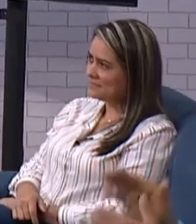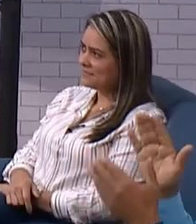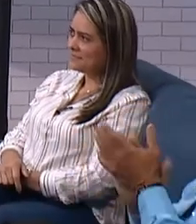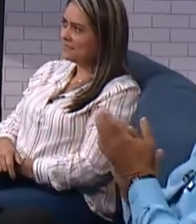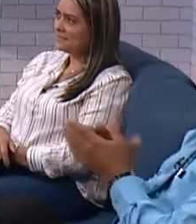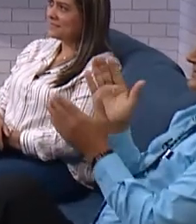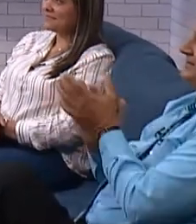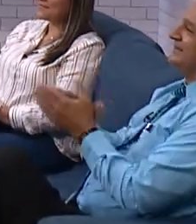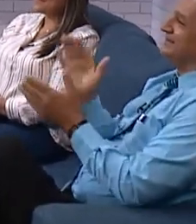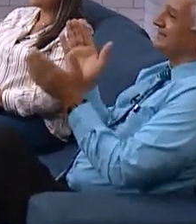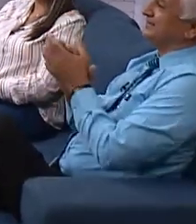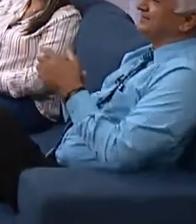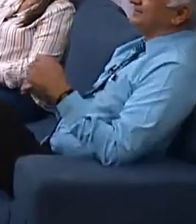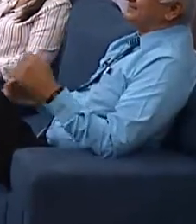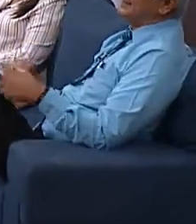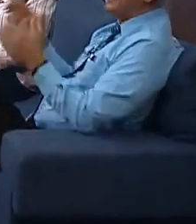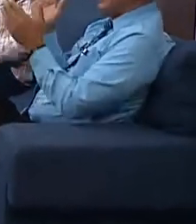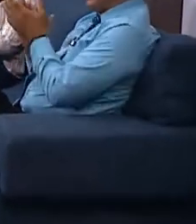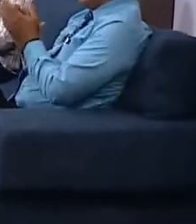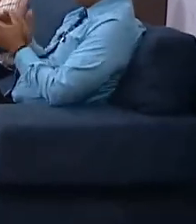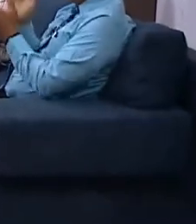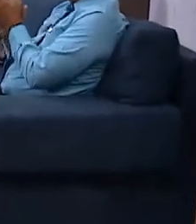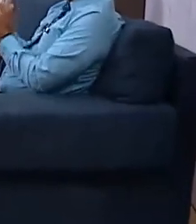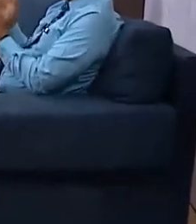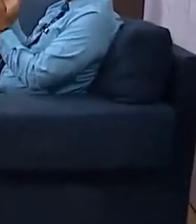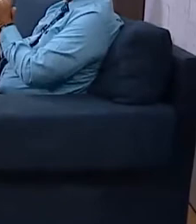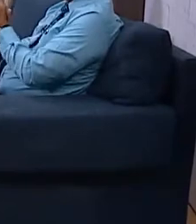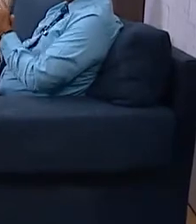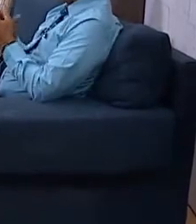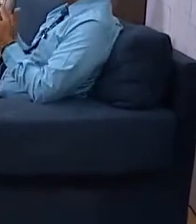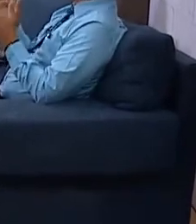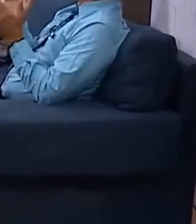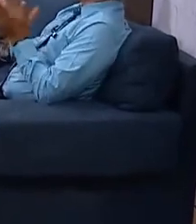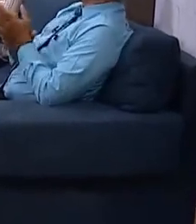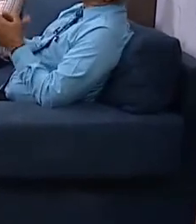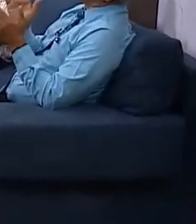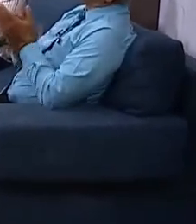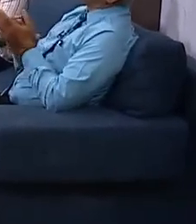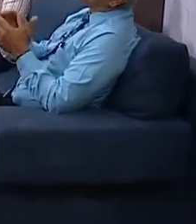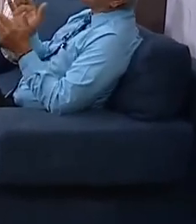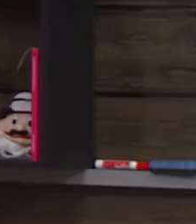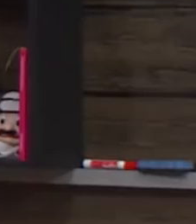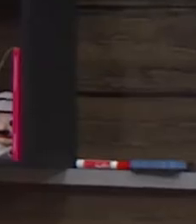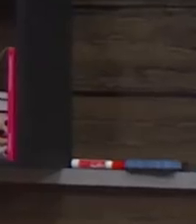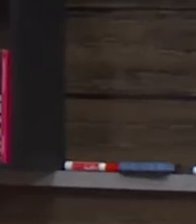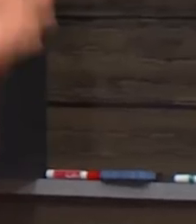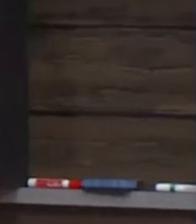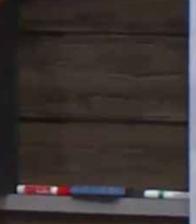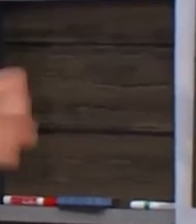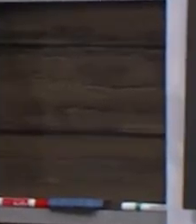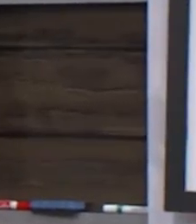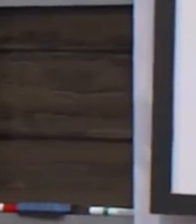A ver que suenen las palmas y que venga la energía, que creo que aquí tenemos